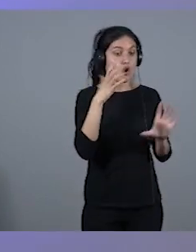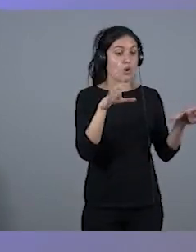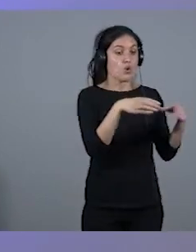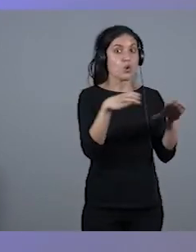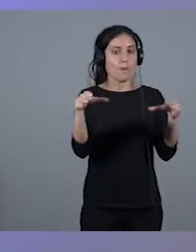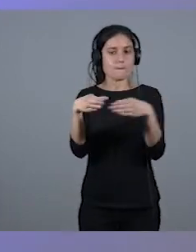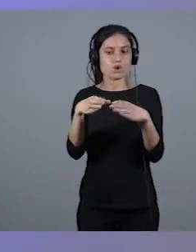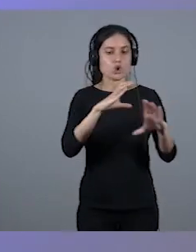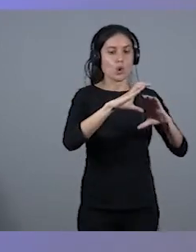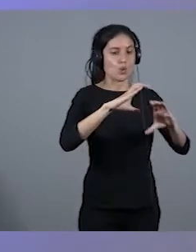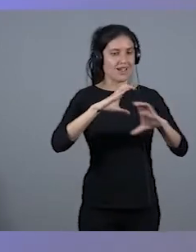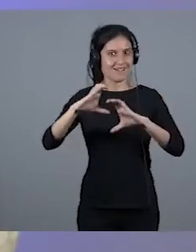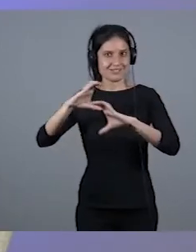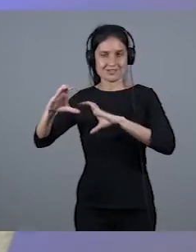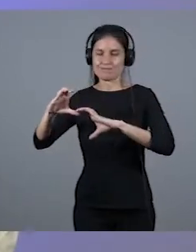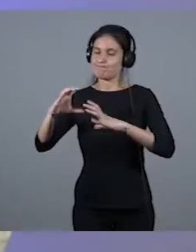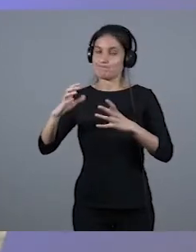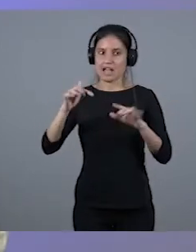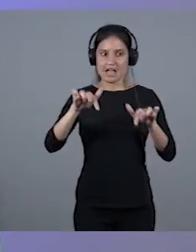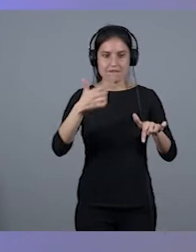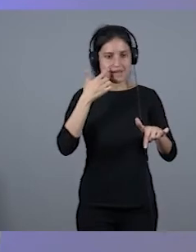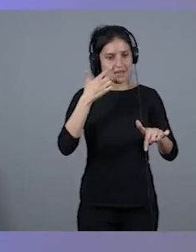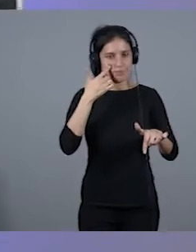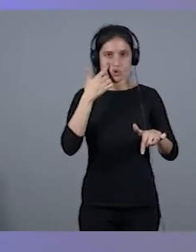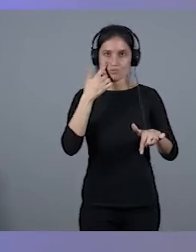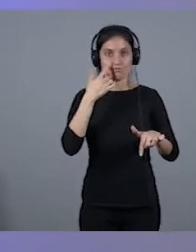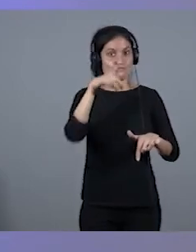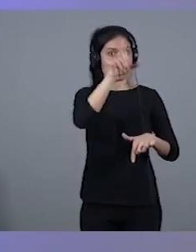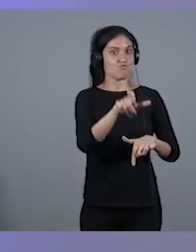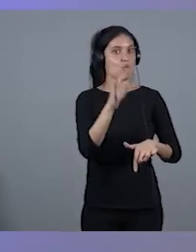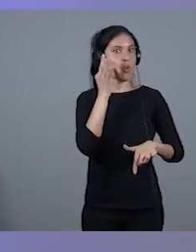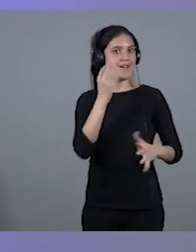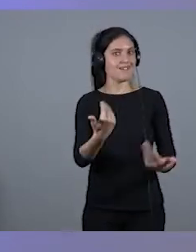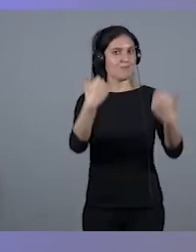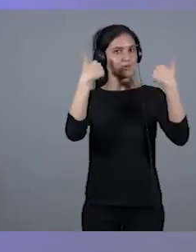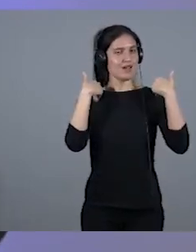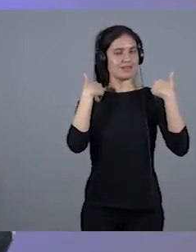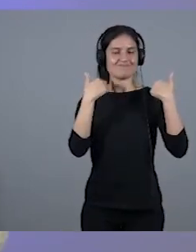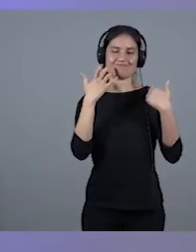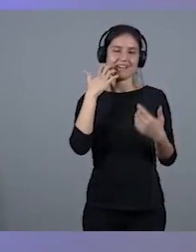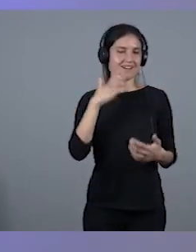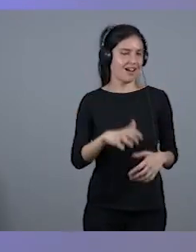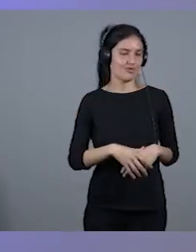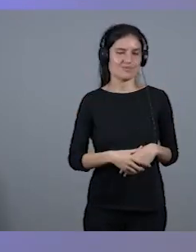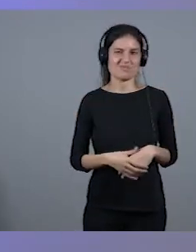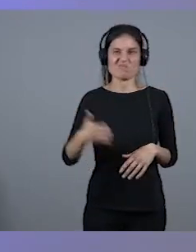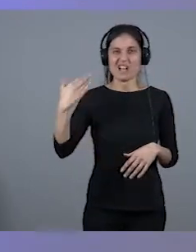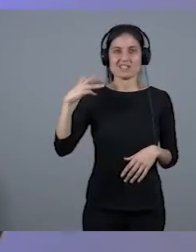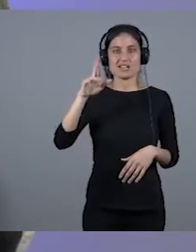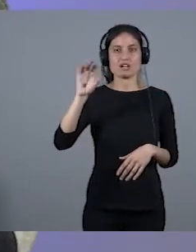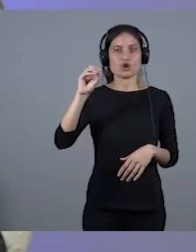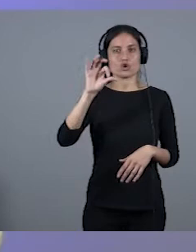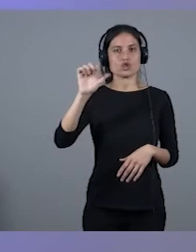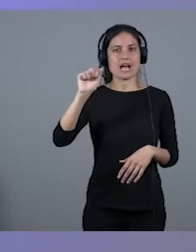es raro que estén mujeres al frente de grupos. Hemos tenido el caso hasta hoy de Rosa María Mateo, de una forma